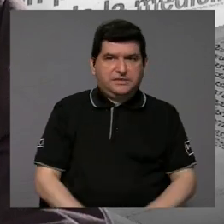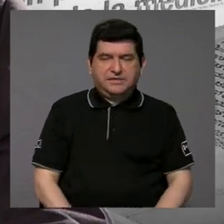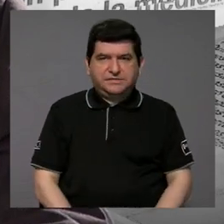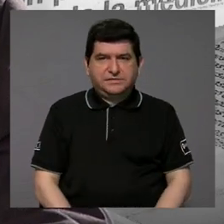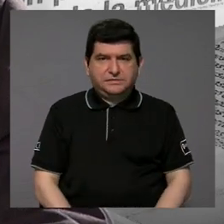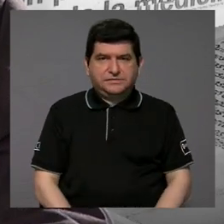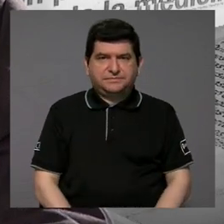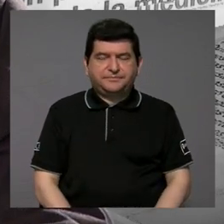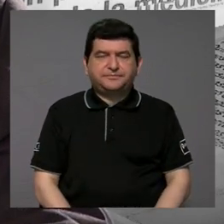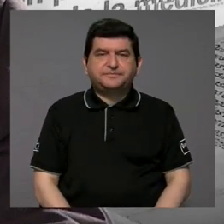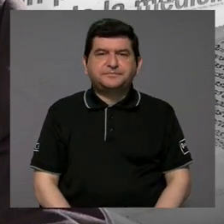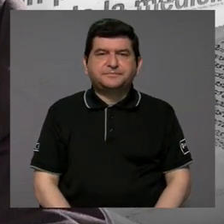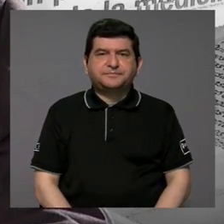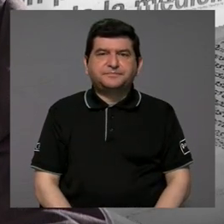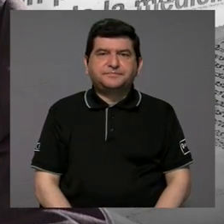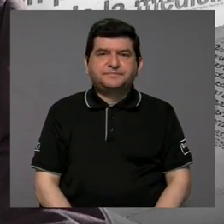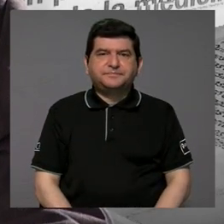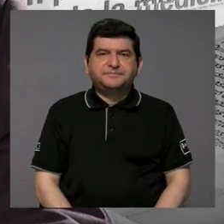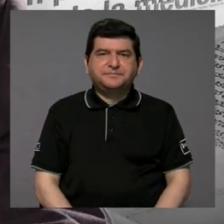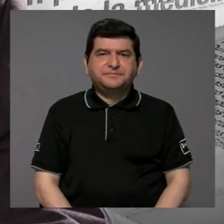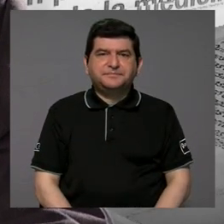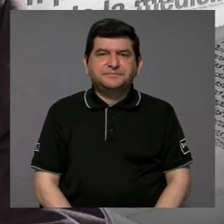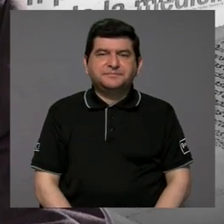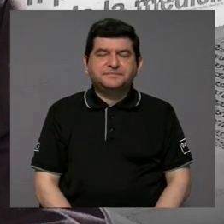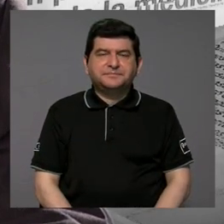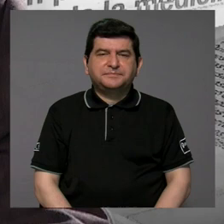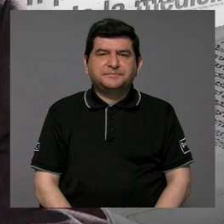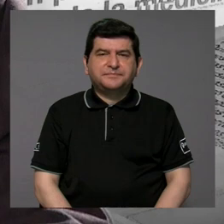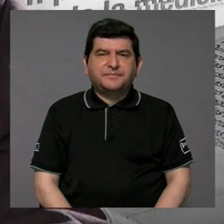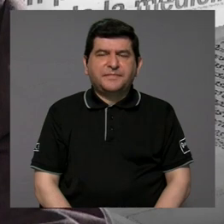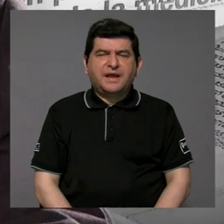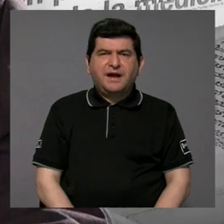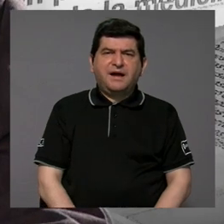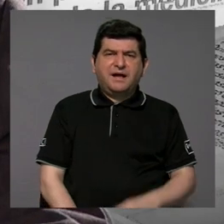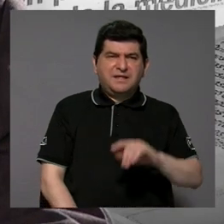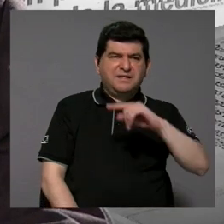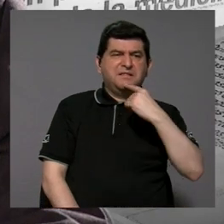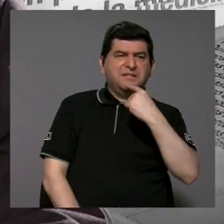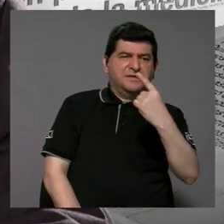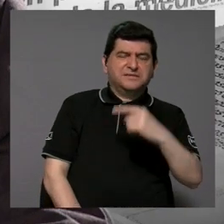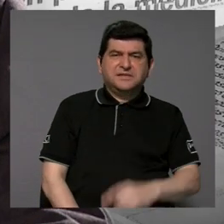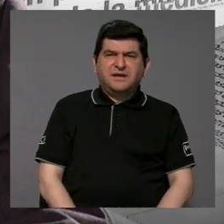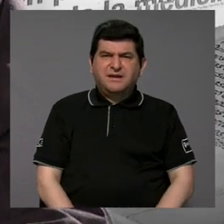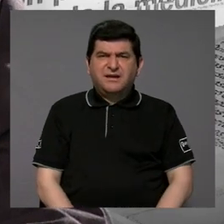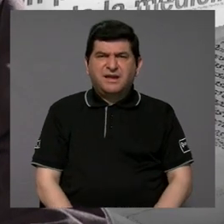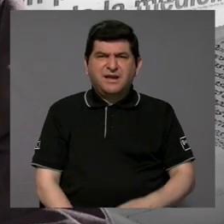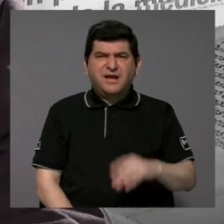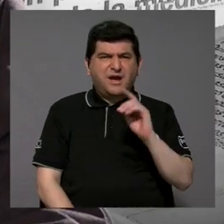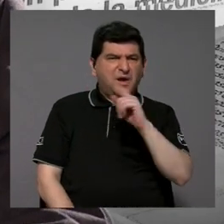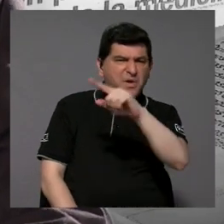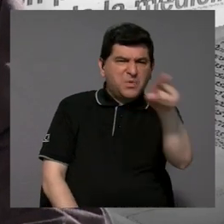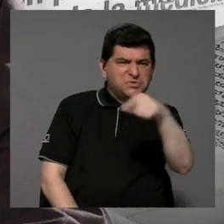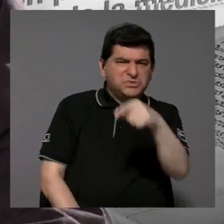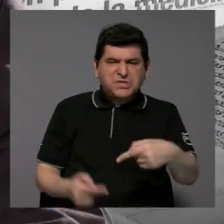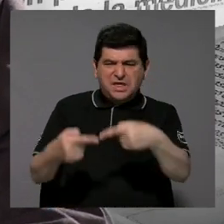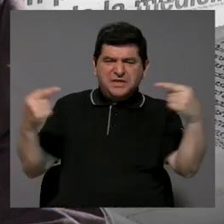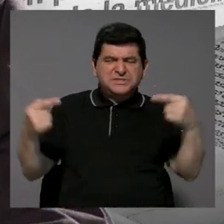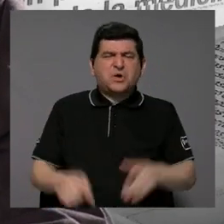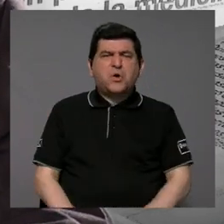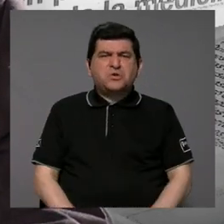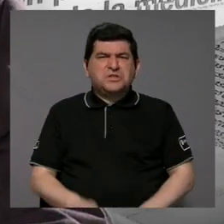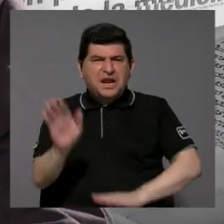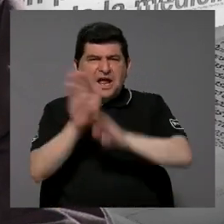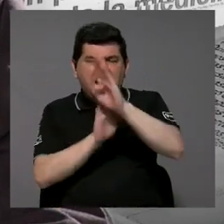Y muy directas también, ¿verdad? De que por qué nosotros vamos en contra del desarrollo,